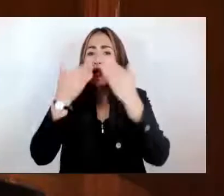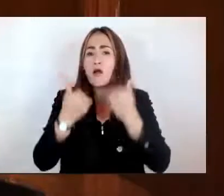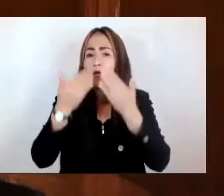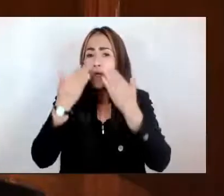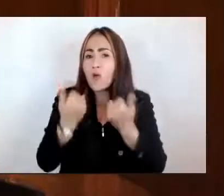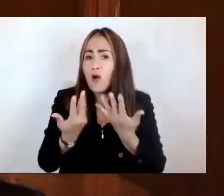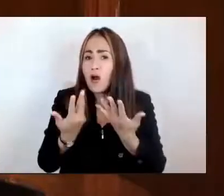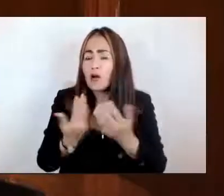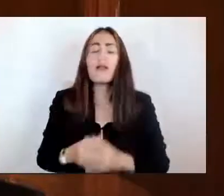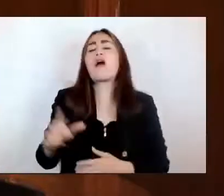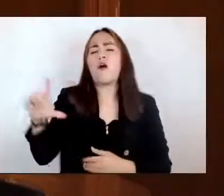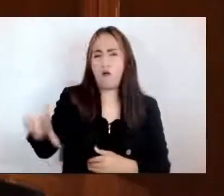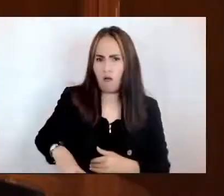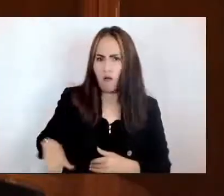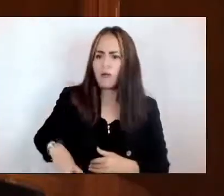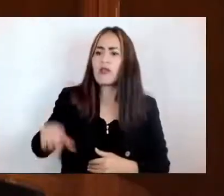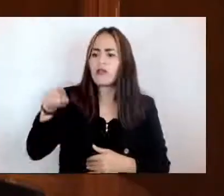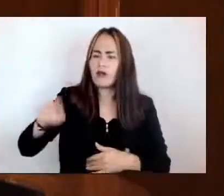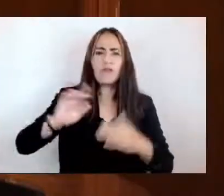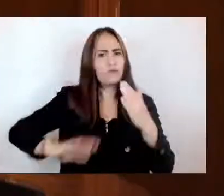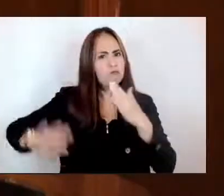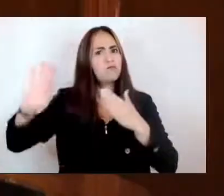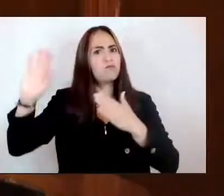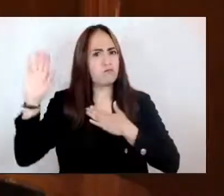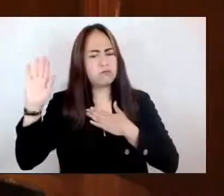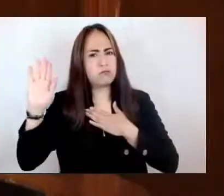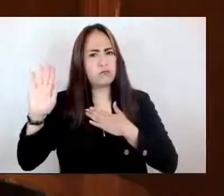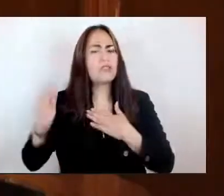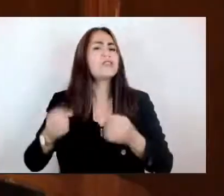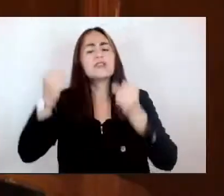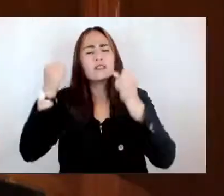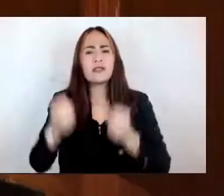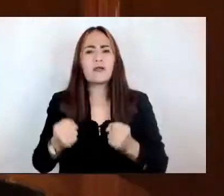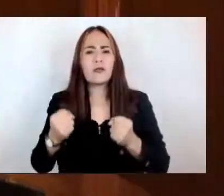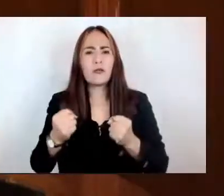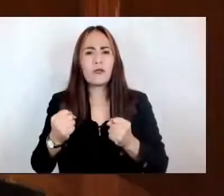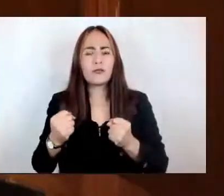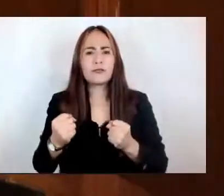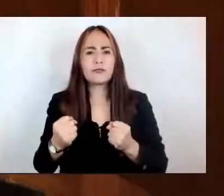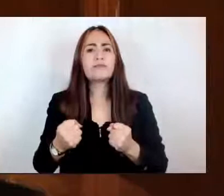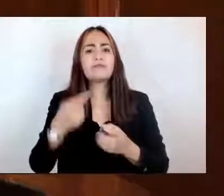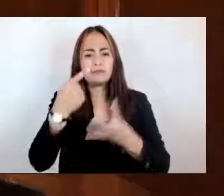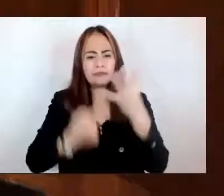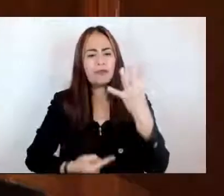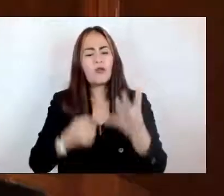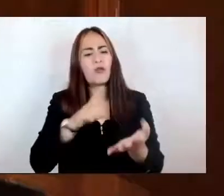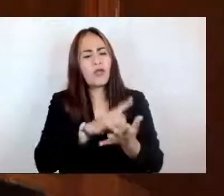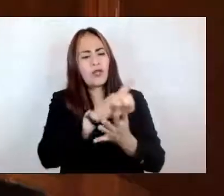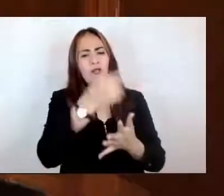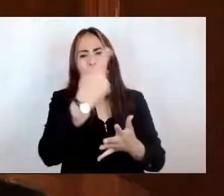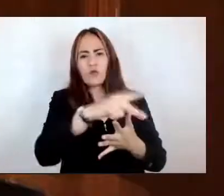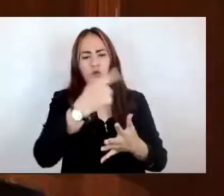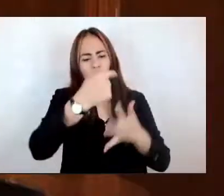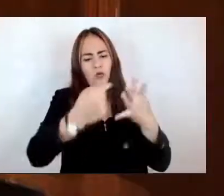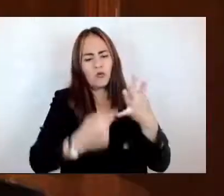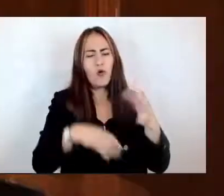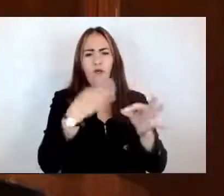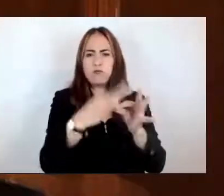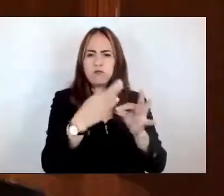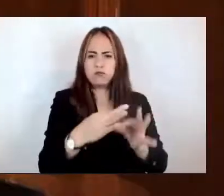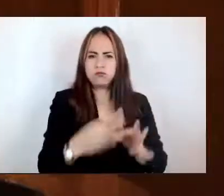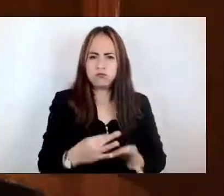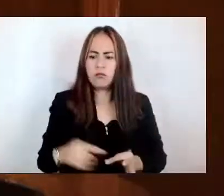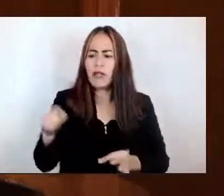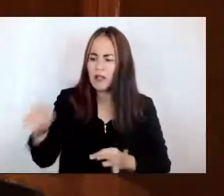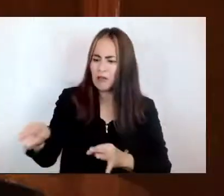Estado también sea garante de garantizar estos mismos derechos de quienes sí lo tienen,